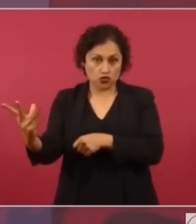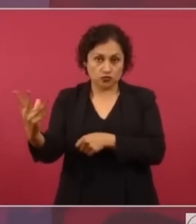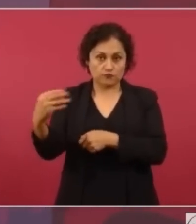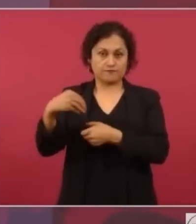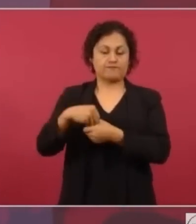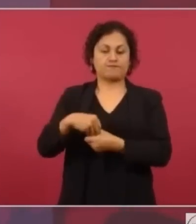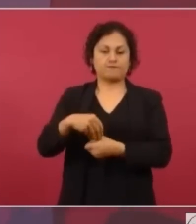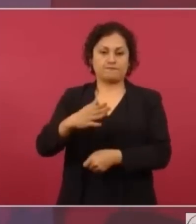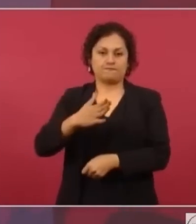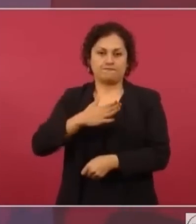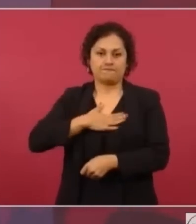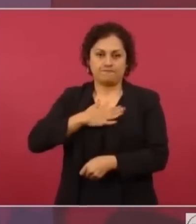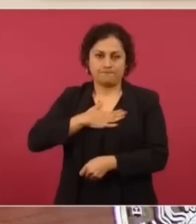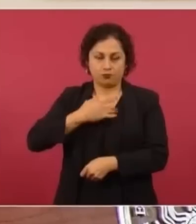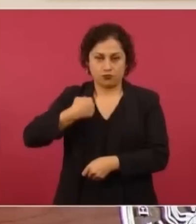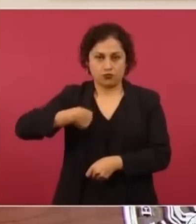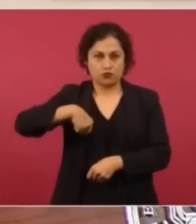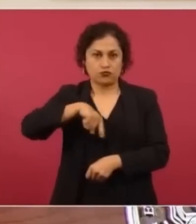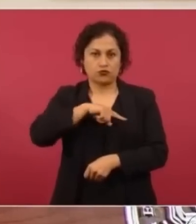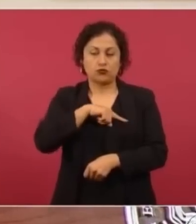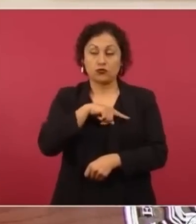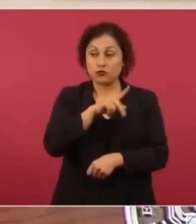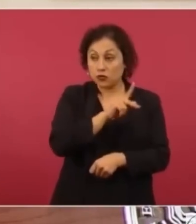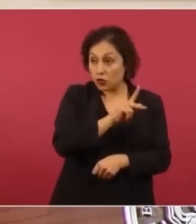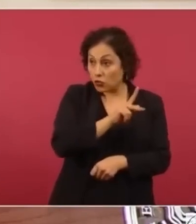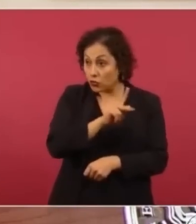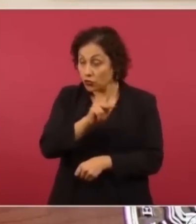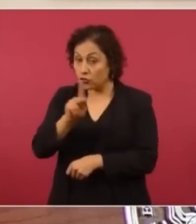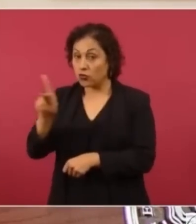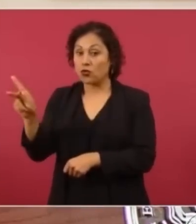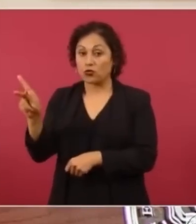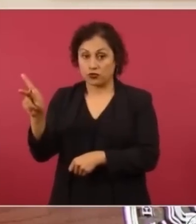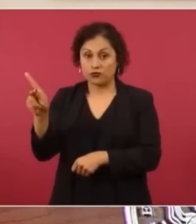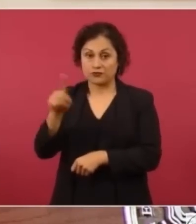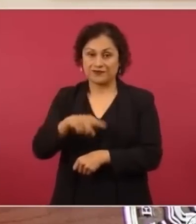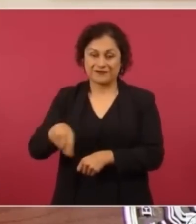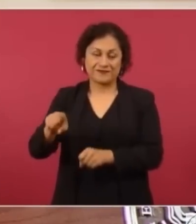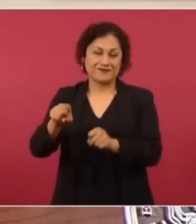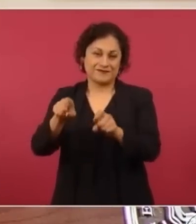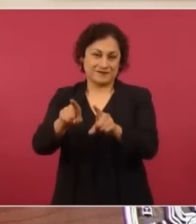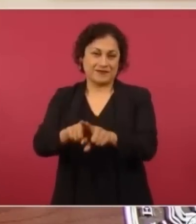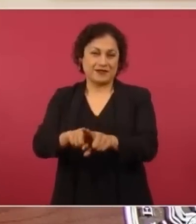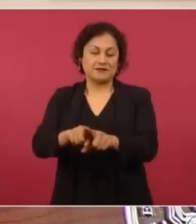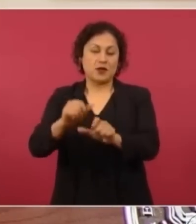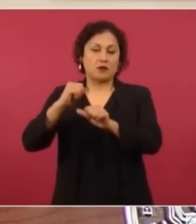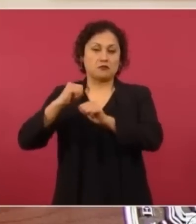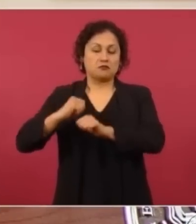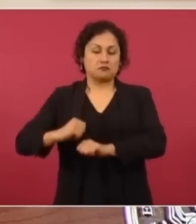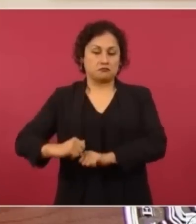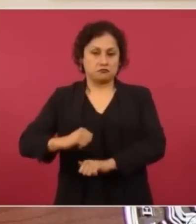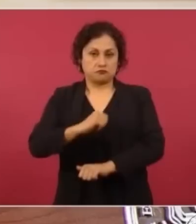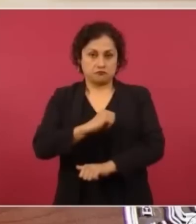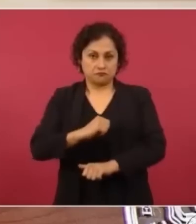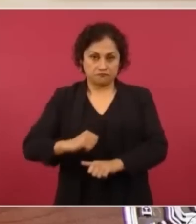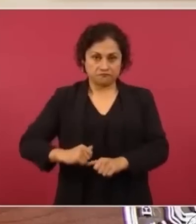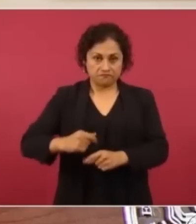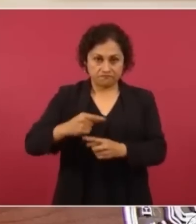a todos los delegados federales, porque